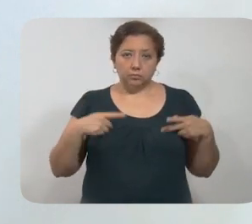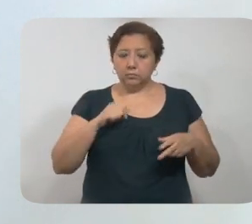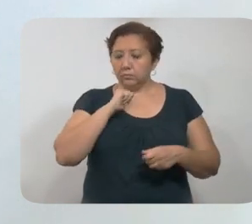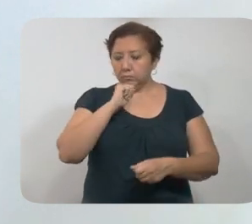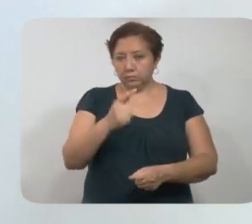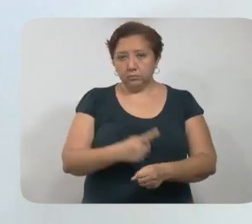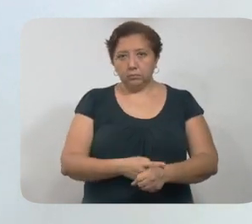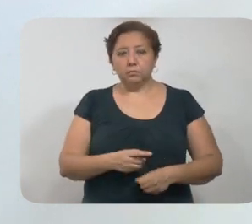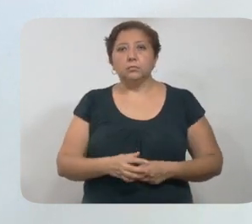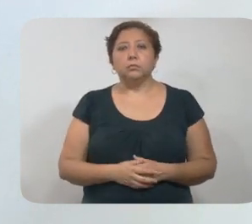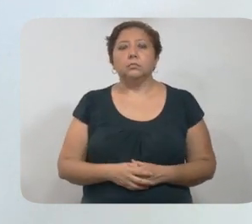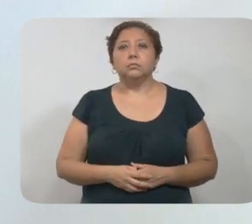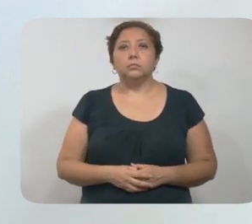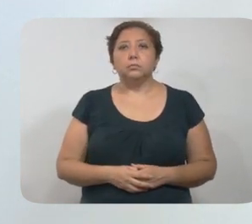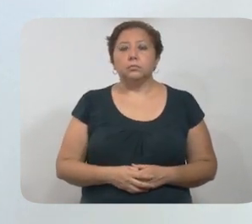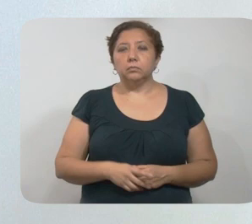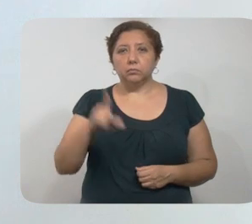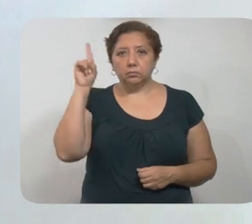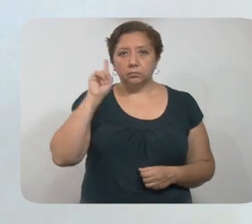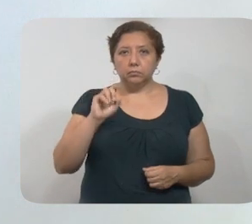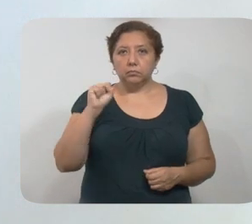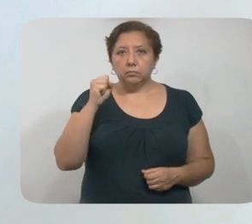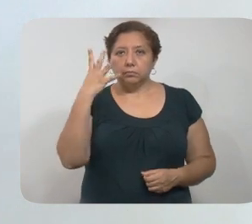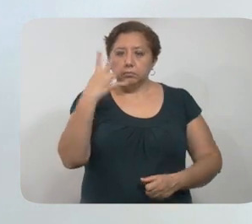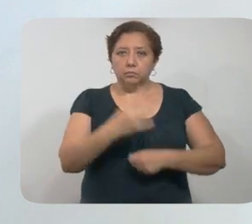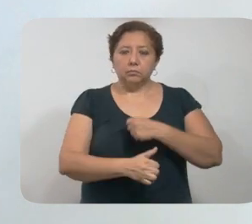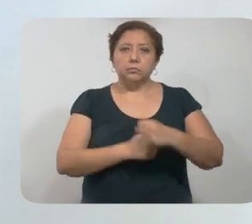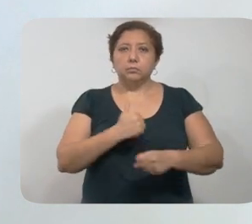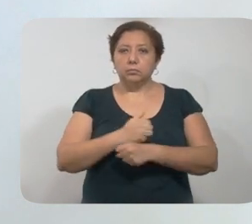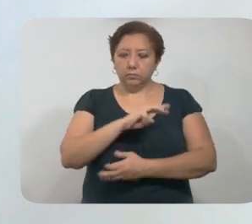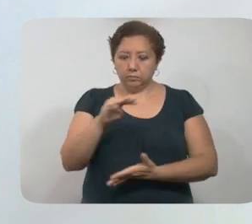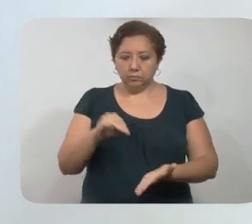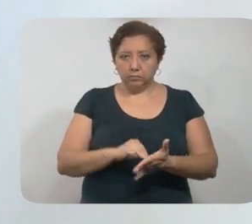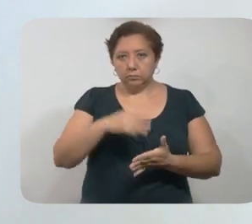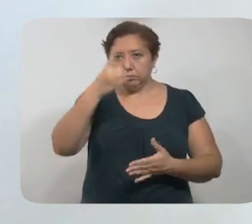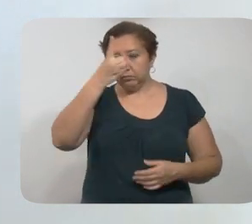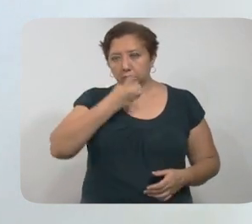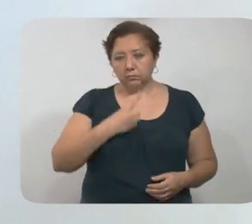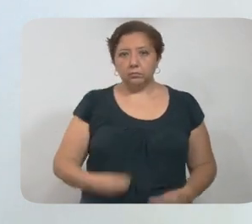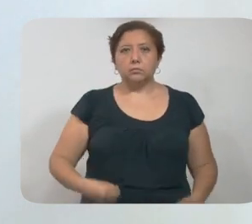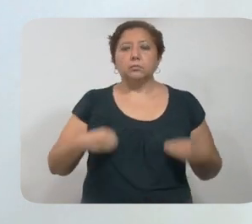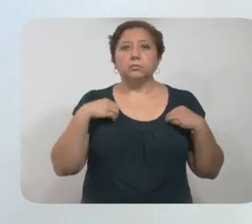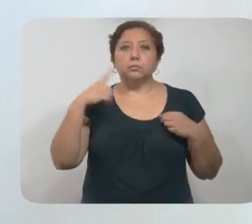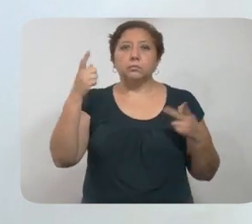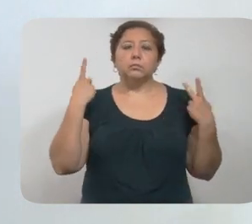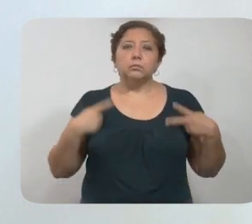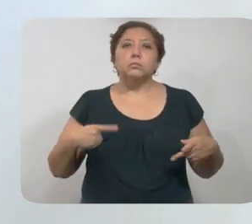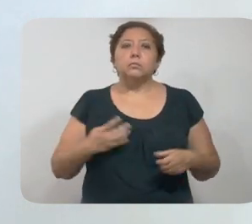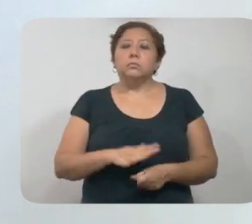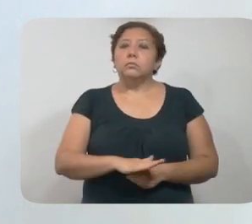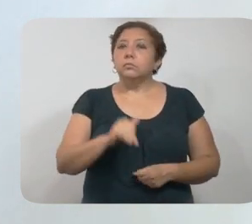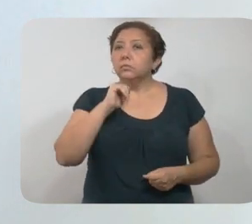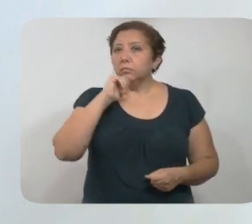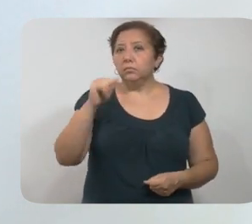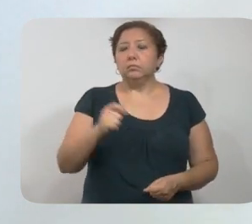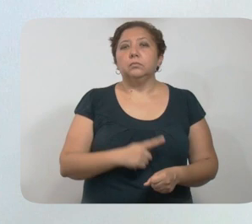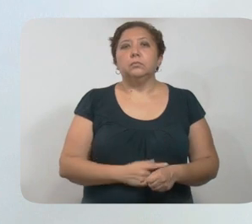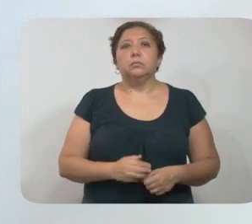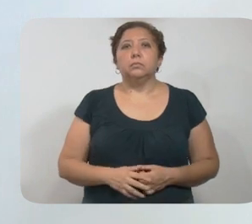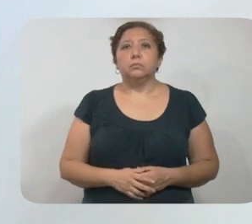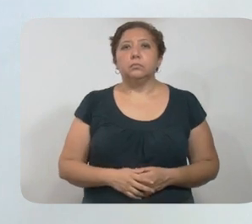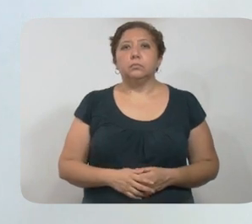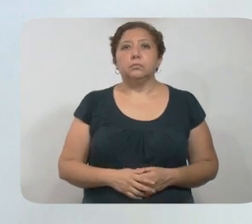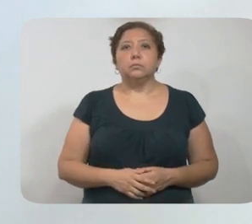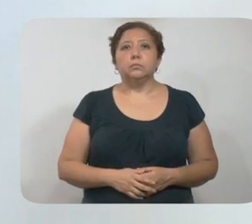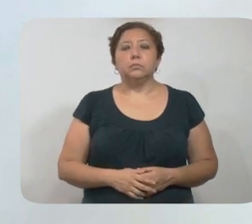ninguna presenta síntomas. Mujer de 64 años de Mérida, con diabetes. Convivía con un contacto el cual se reporta asintomático.